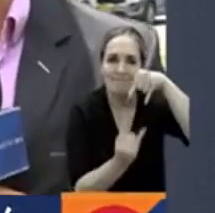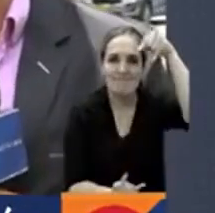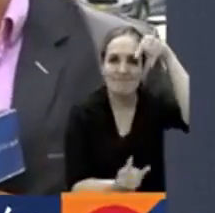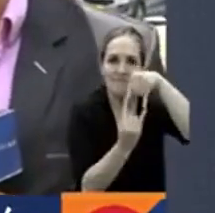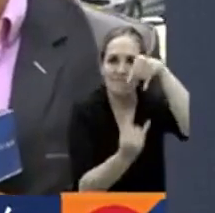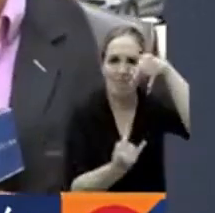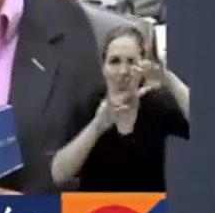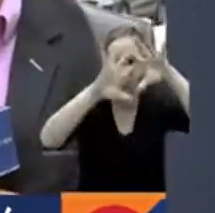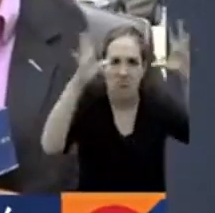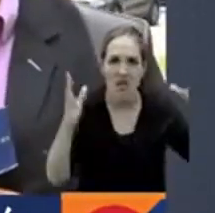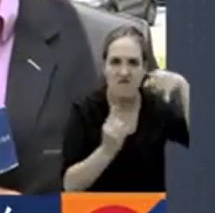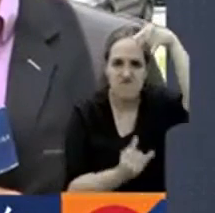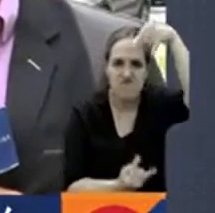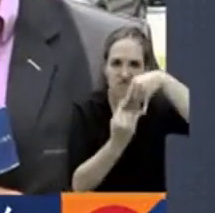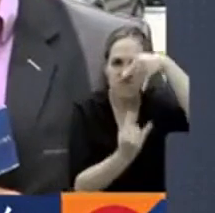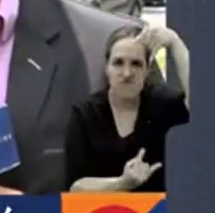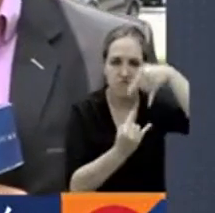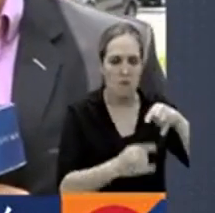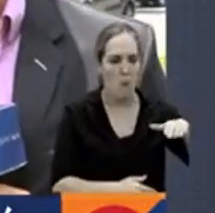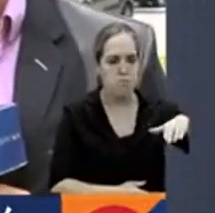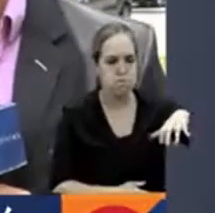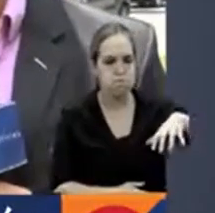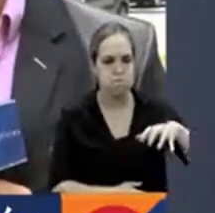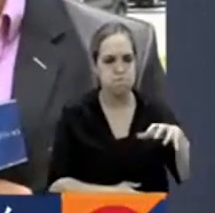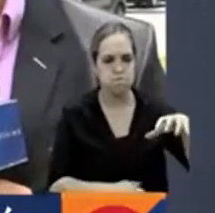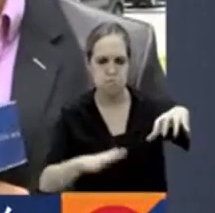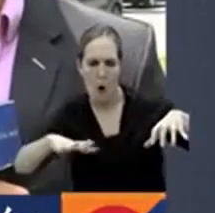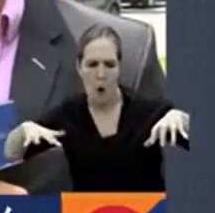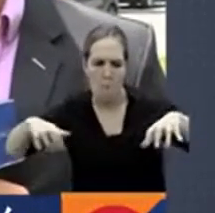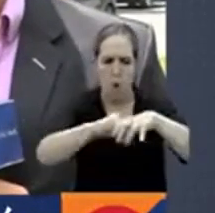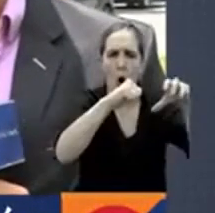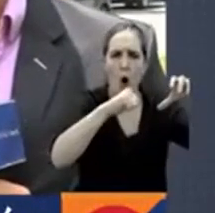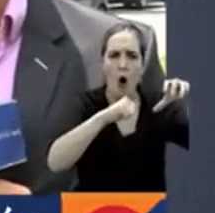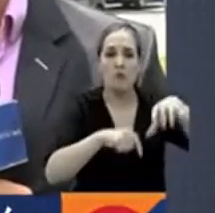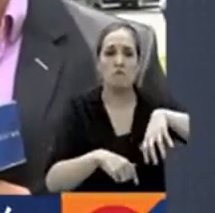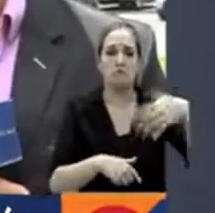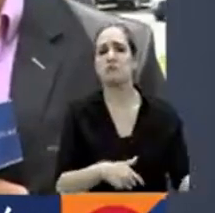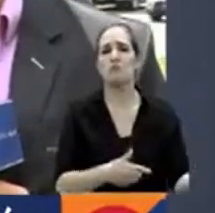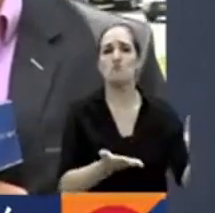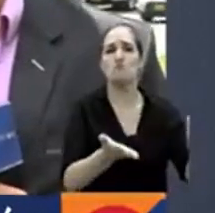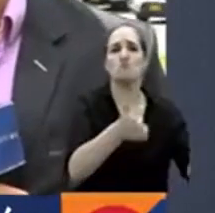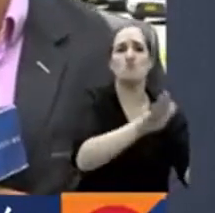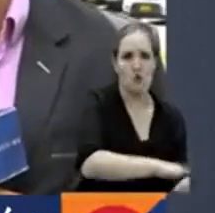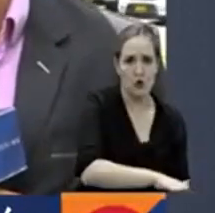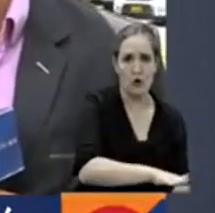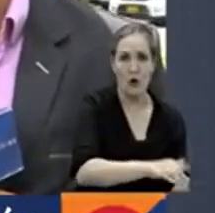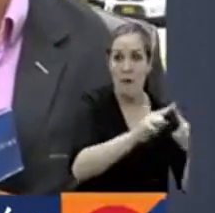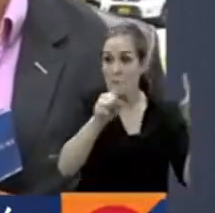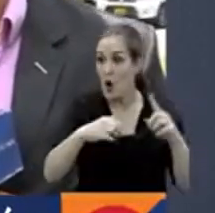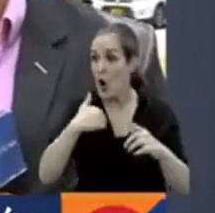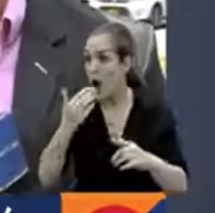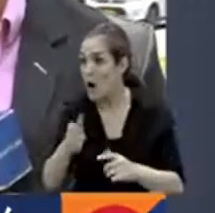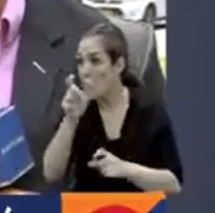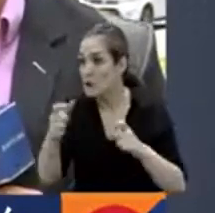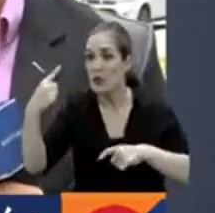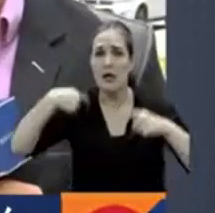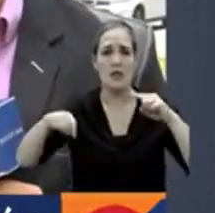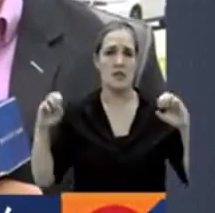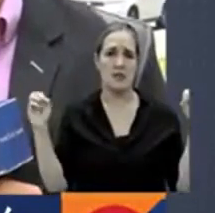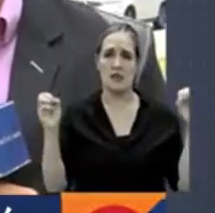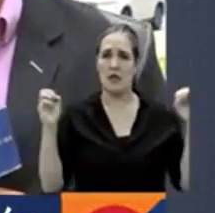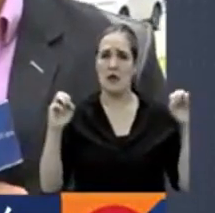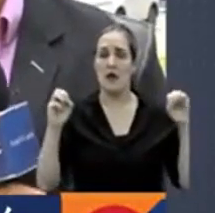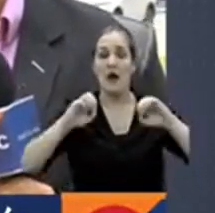esta importante arteria vial del país y lamentablemente el animal perdió la vida en el lugar, pero no se registraron personas heridas. Vale